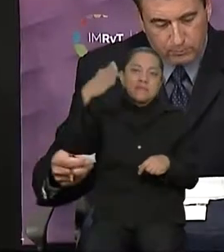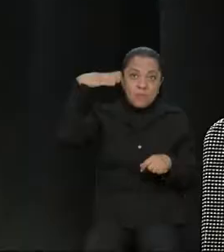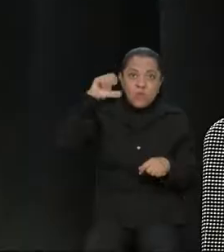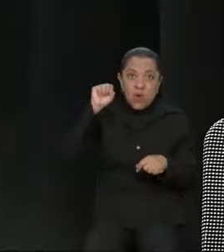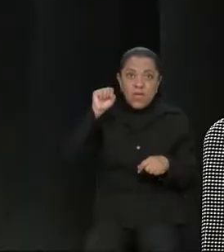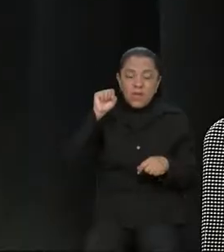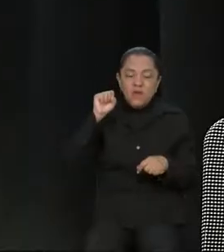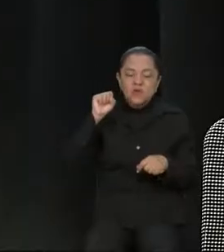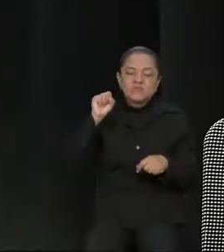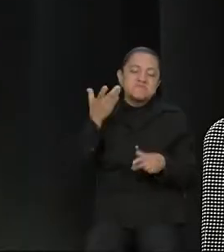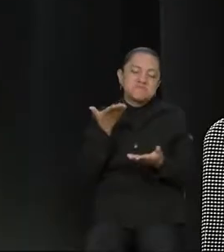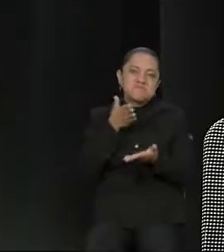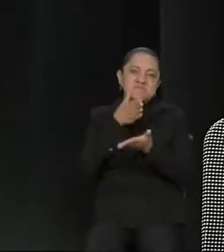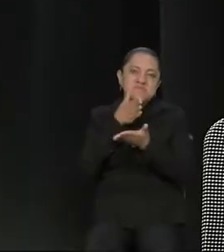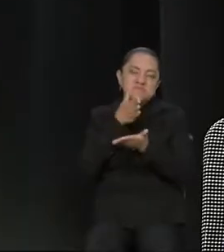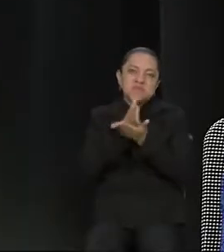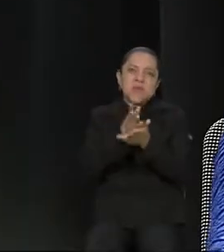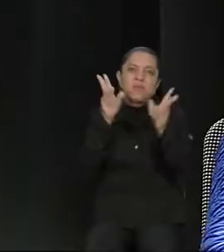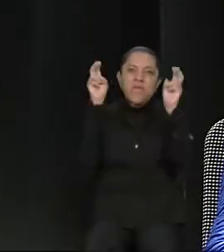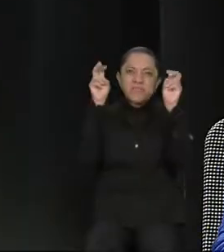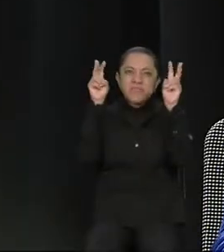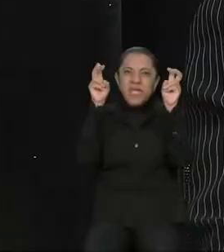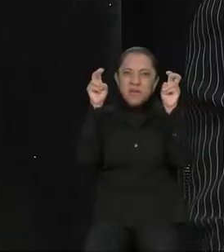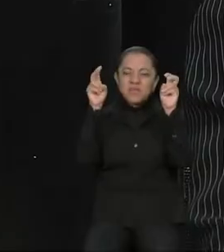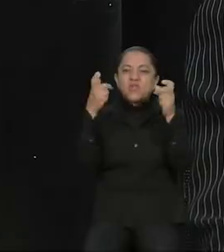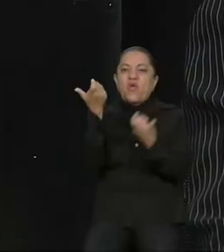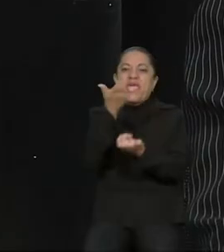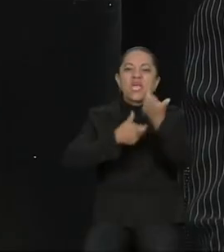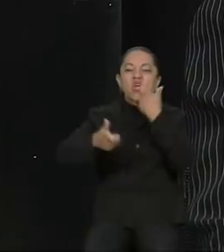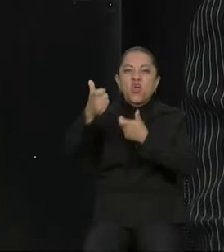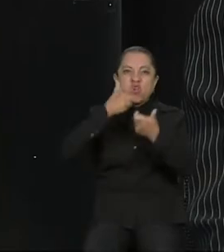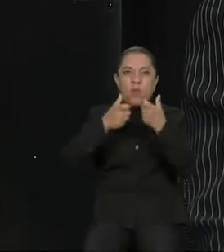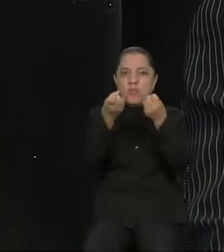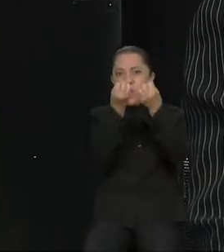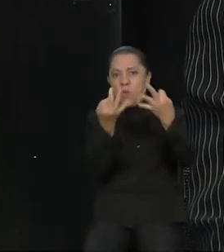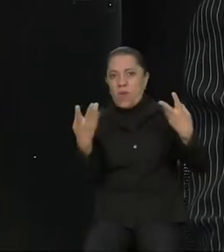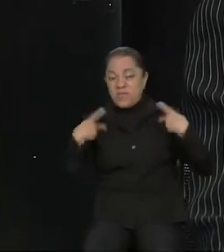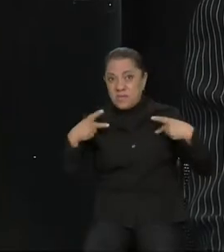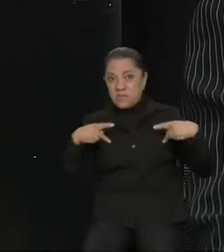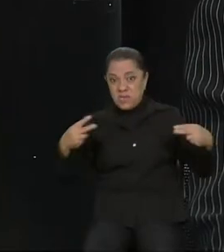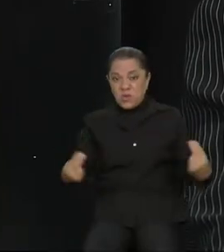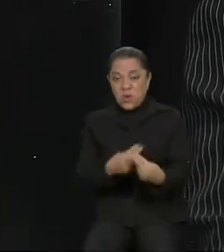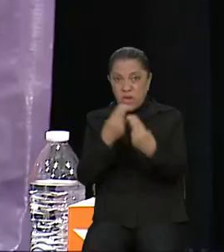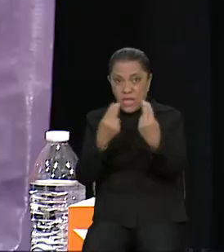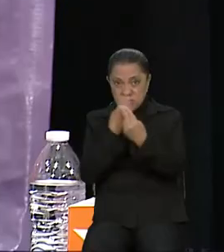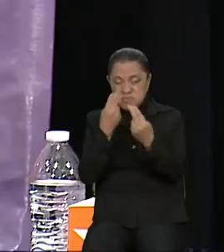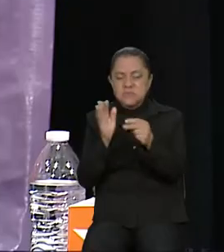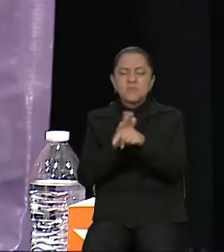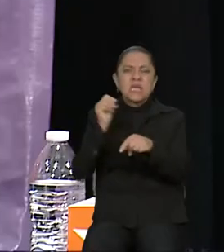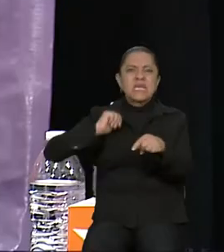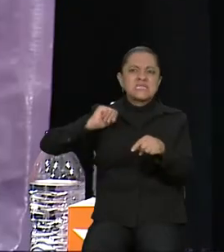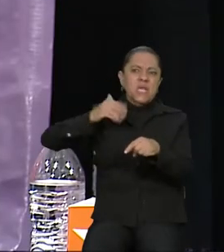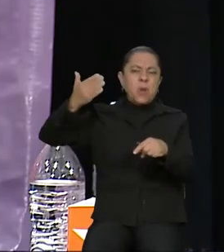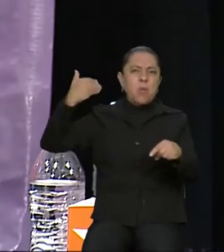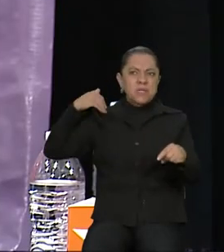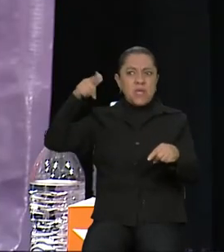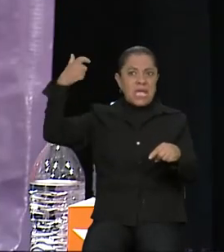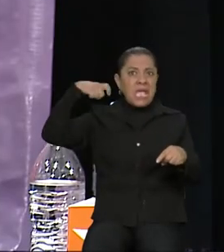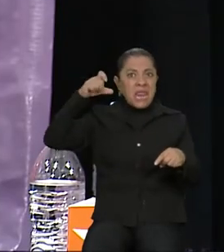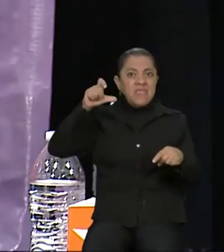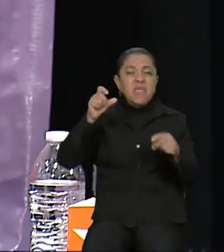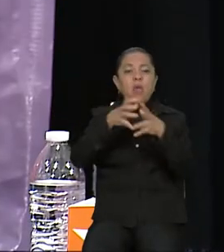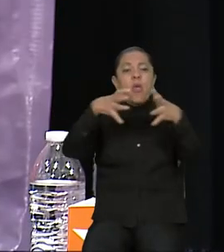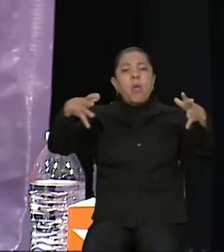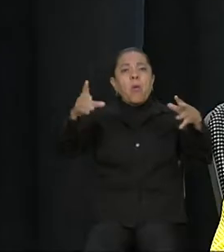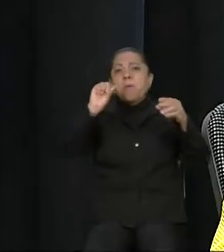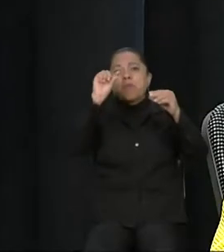en los años 70 del siglo pasado y que venía creciendo por debajo de Morelos. Sin embargo, comenzó